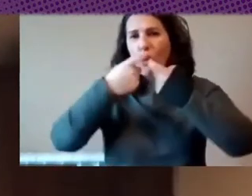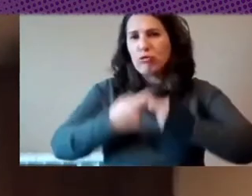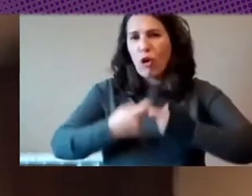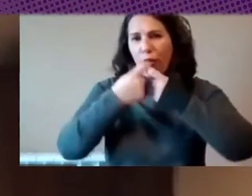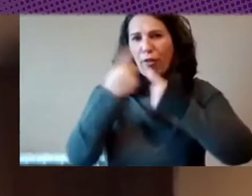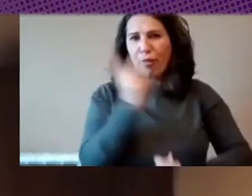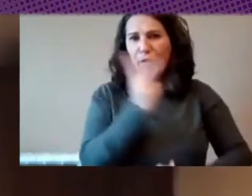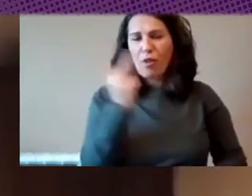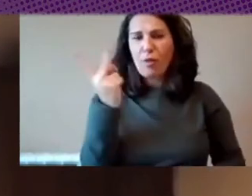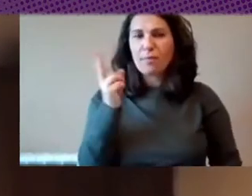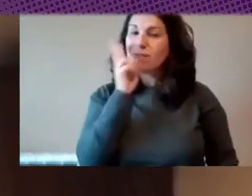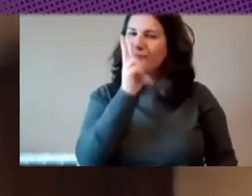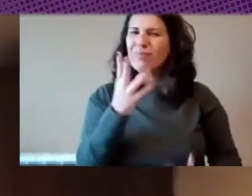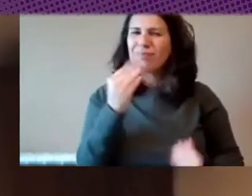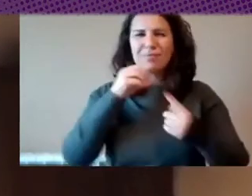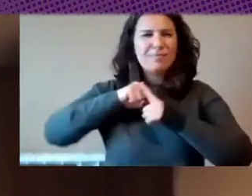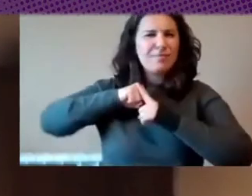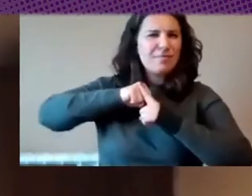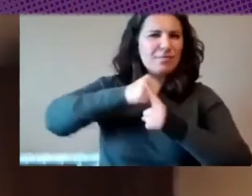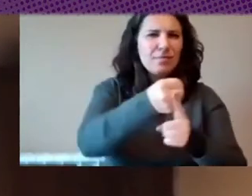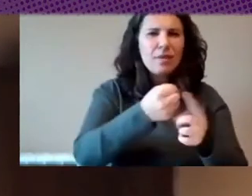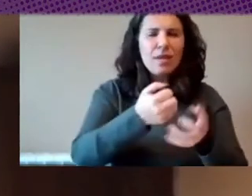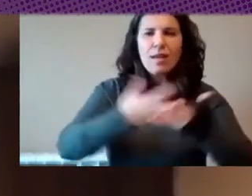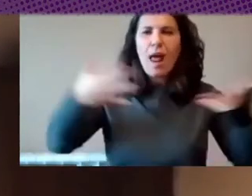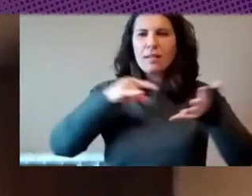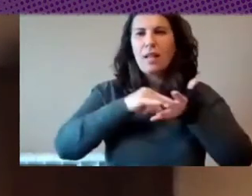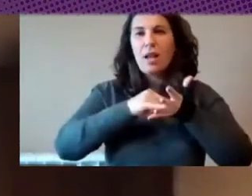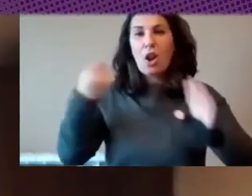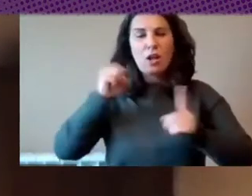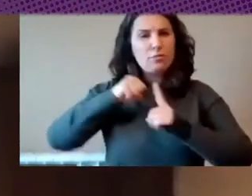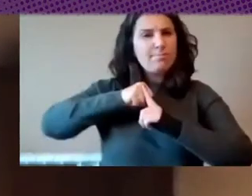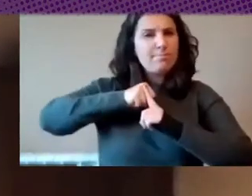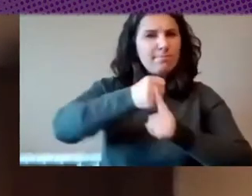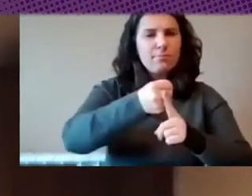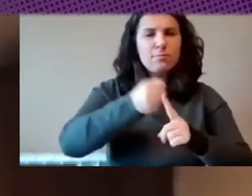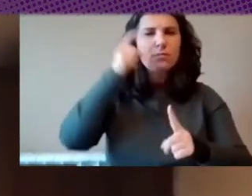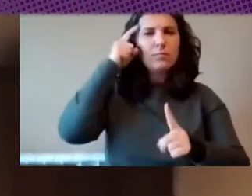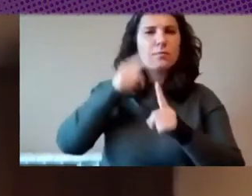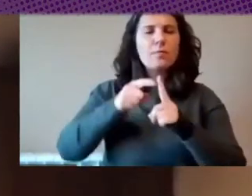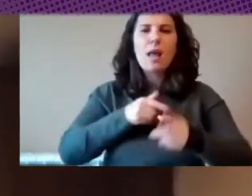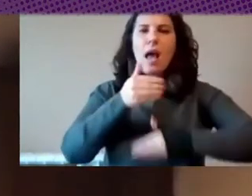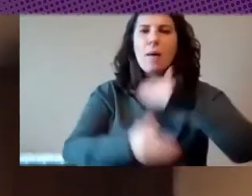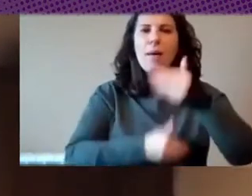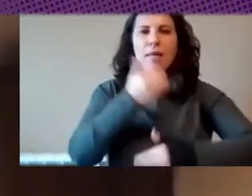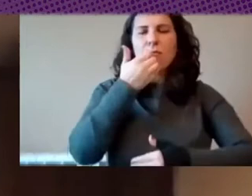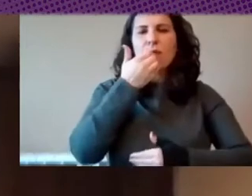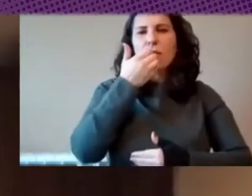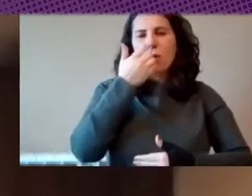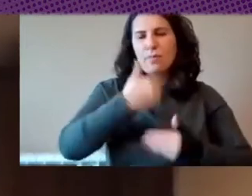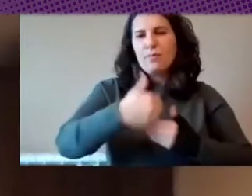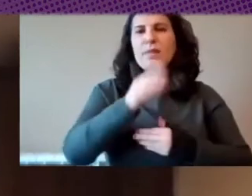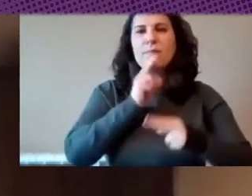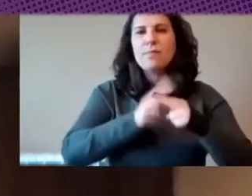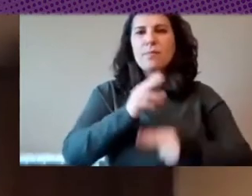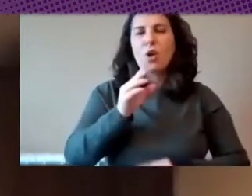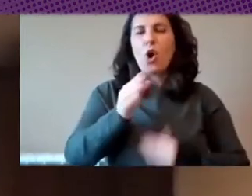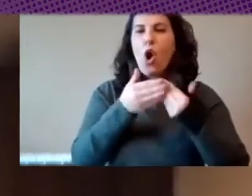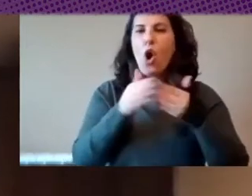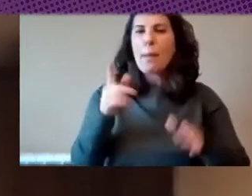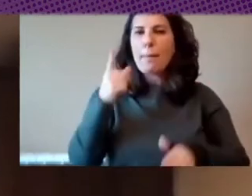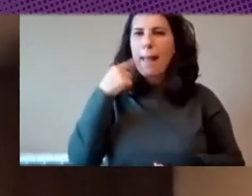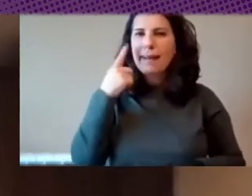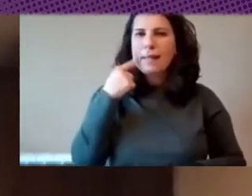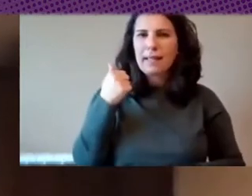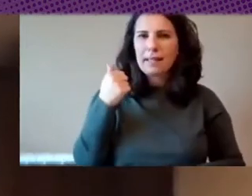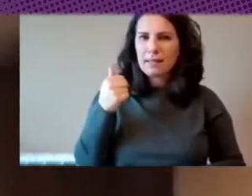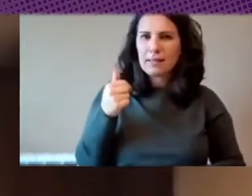presión de las grandes tecnológicas para que avancen por ejemplo al Open Banking y